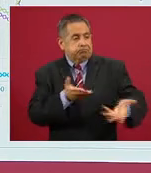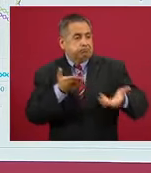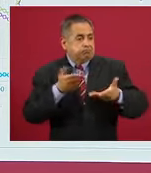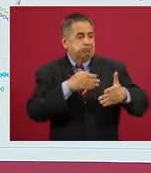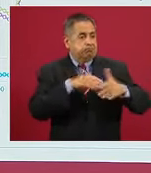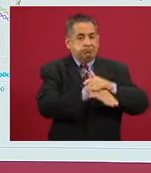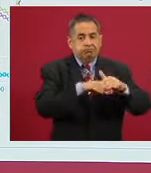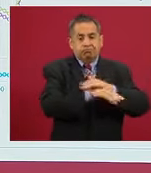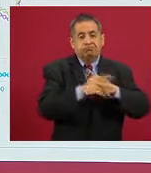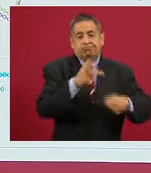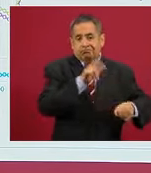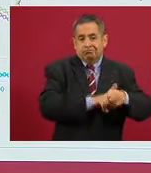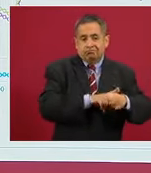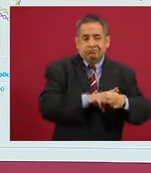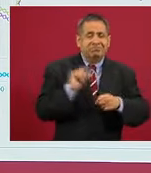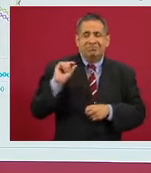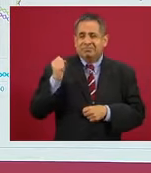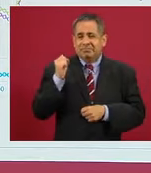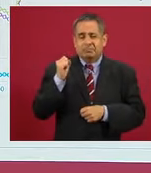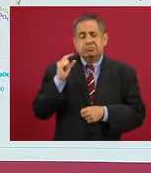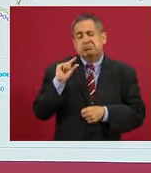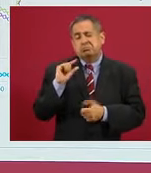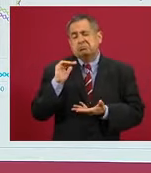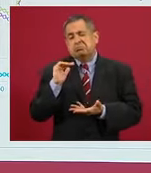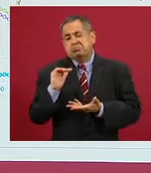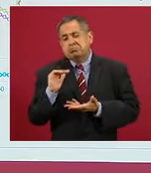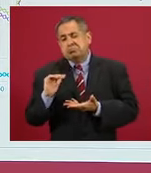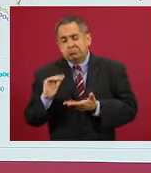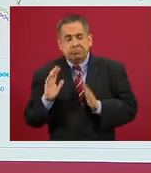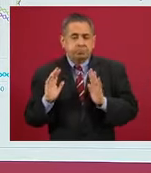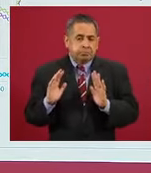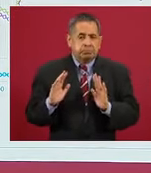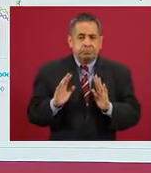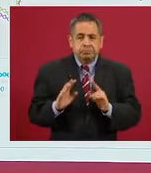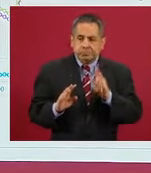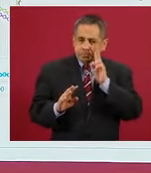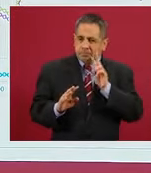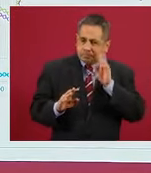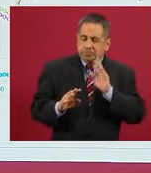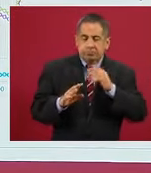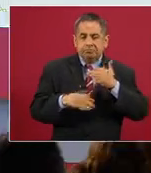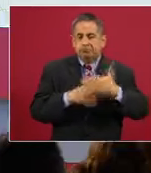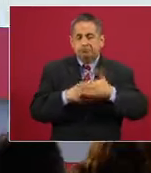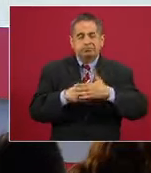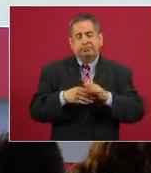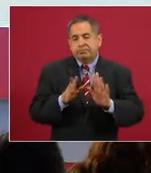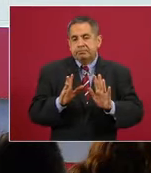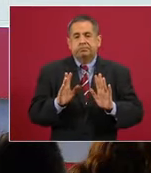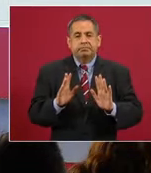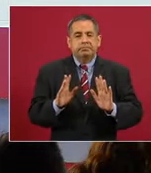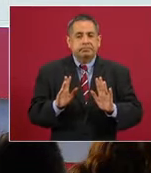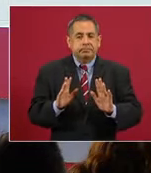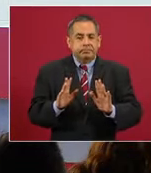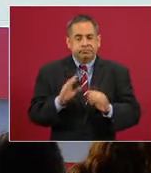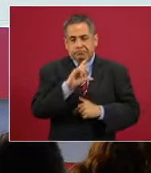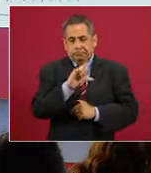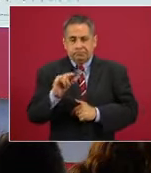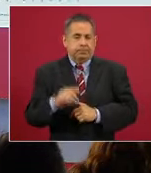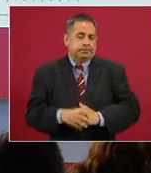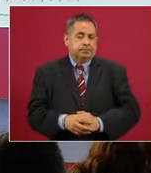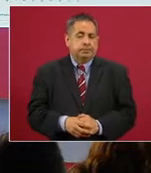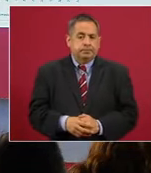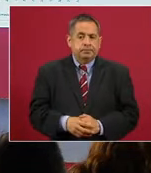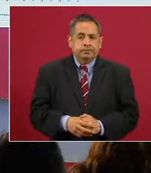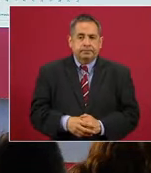el mes de septiembre empezó a disminuir a una velocidad que es alentadora de reducción sostenida. La siguiente.